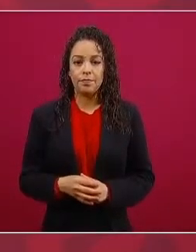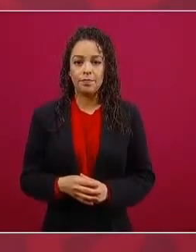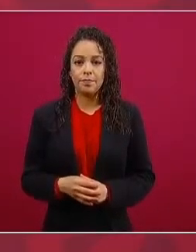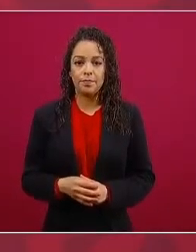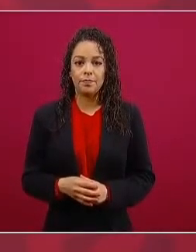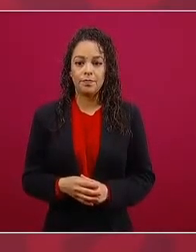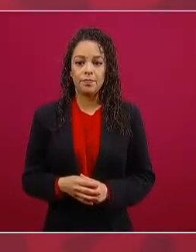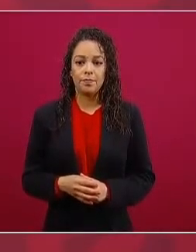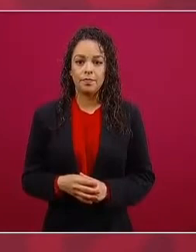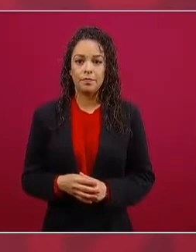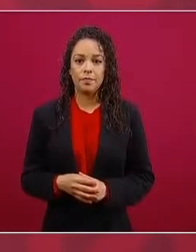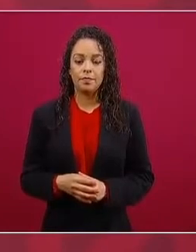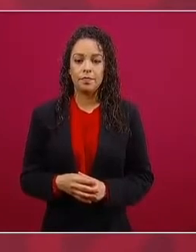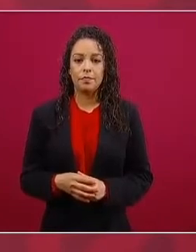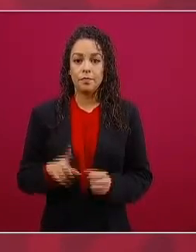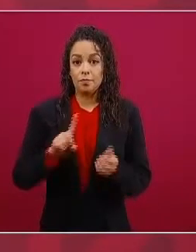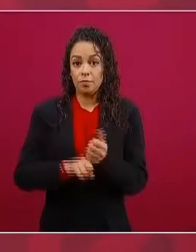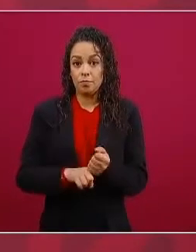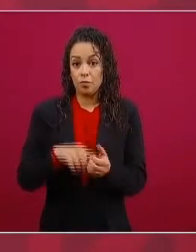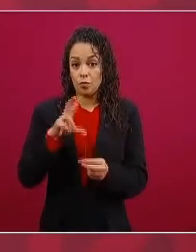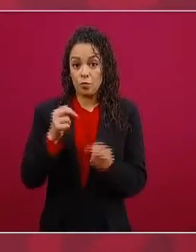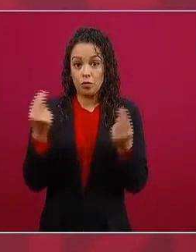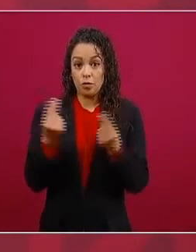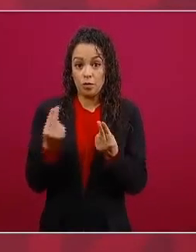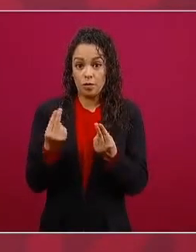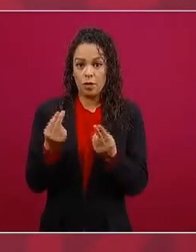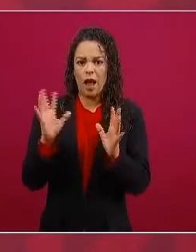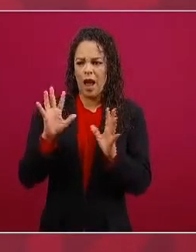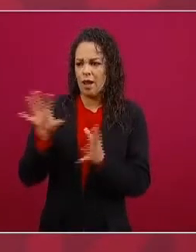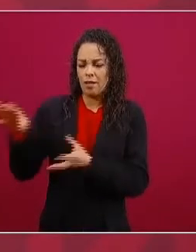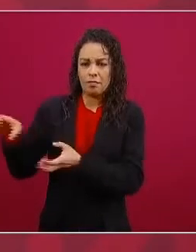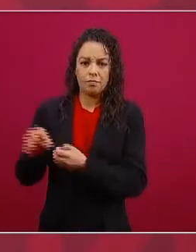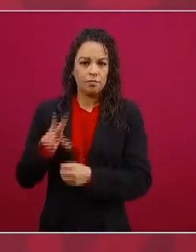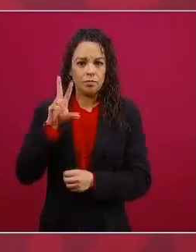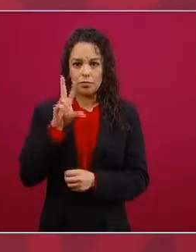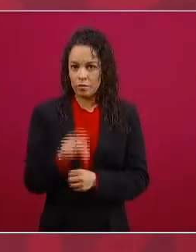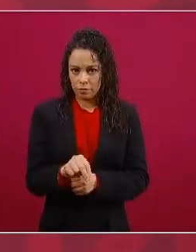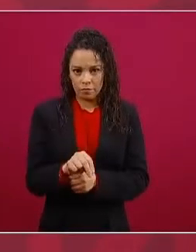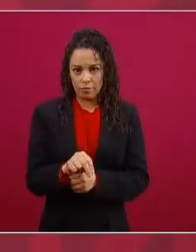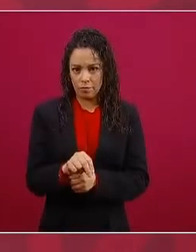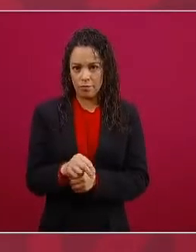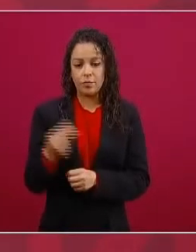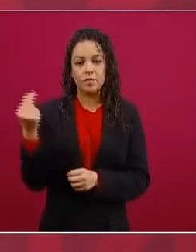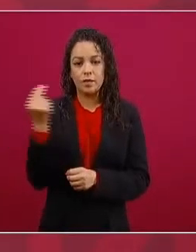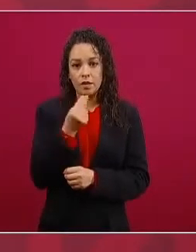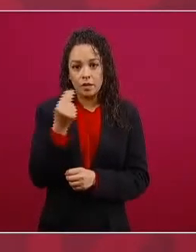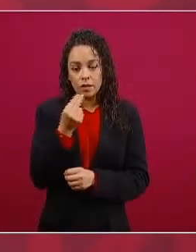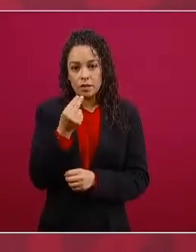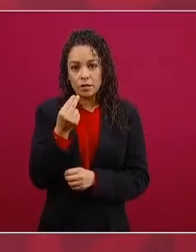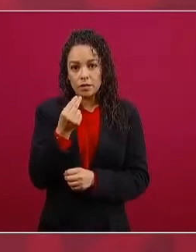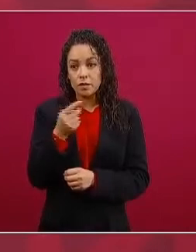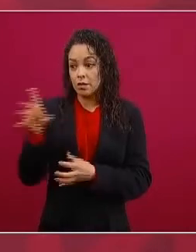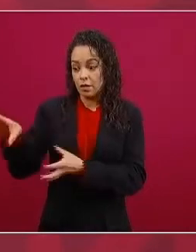necesidad, tiene que justificarse muy bien.